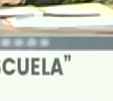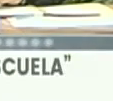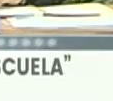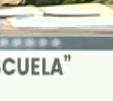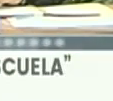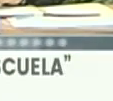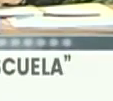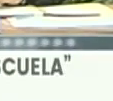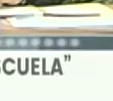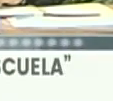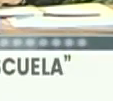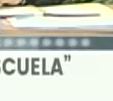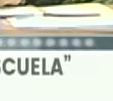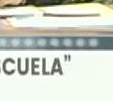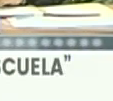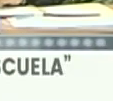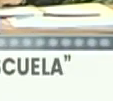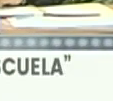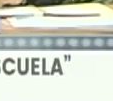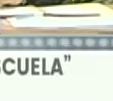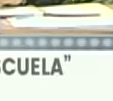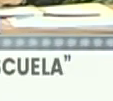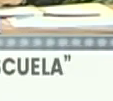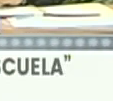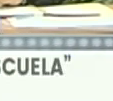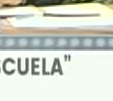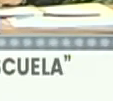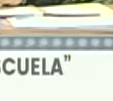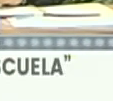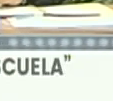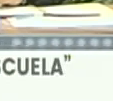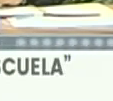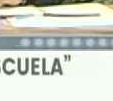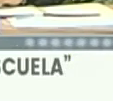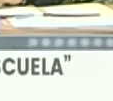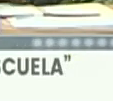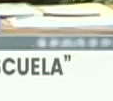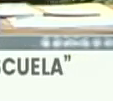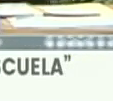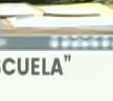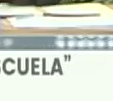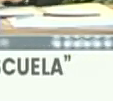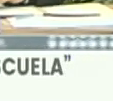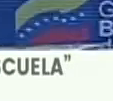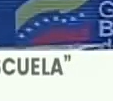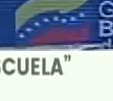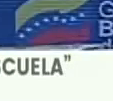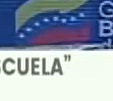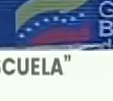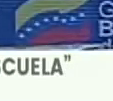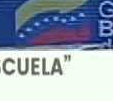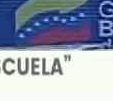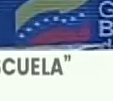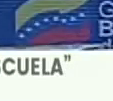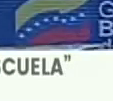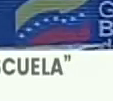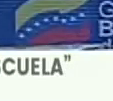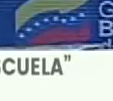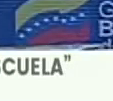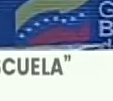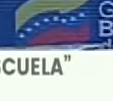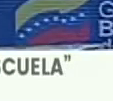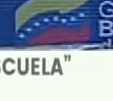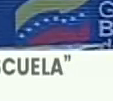Universitarios, y Anabel Villarruel, viceministra de Educación. Mi saludo, pues, la